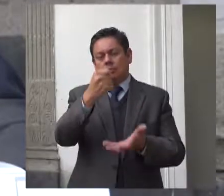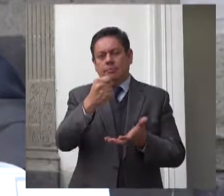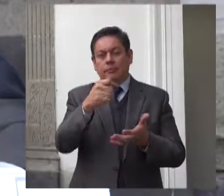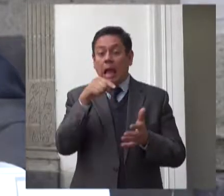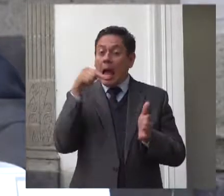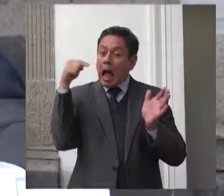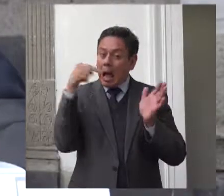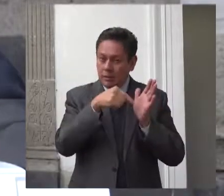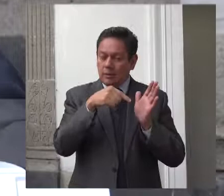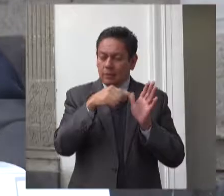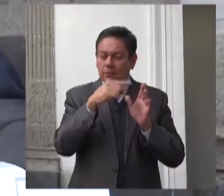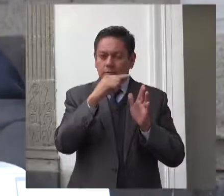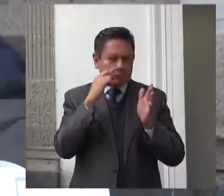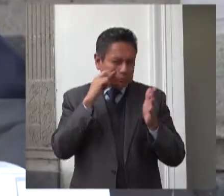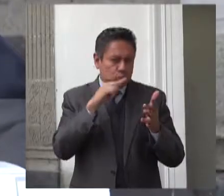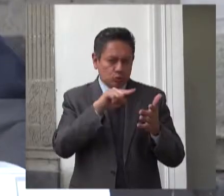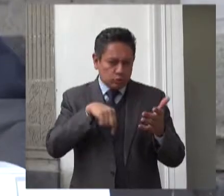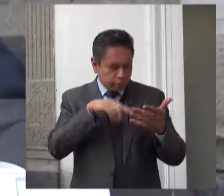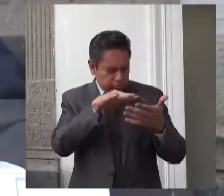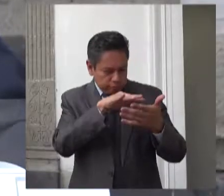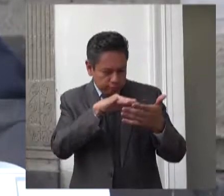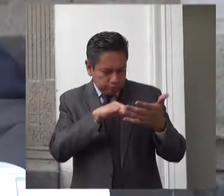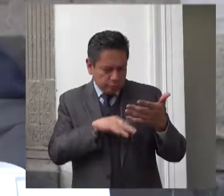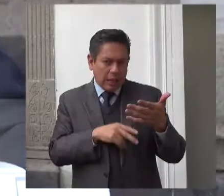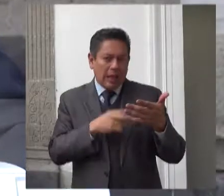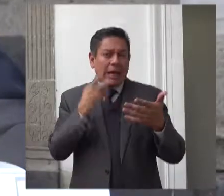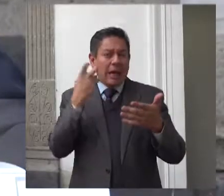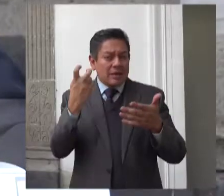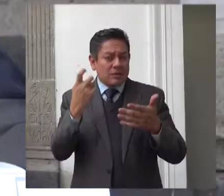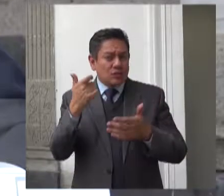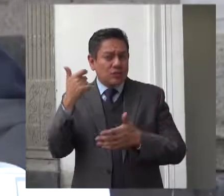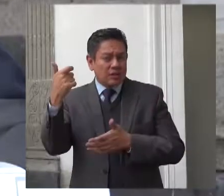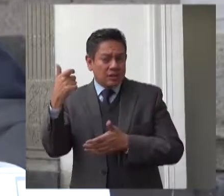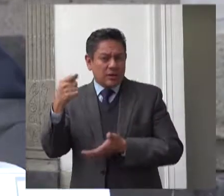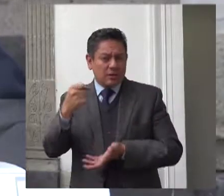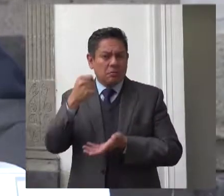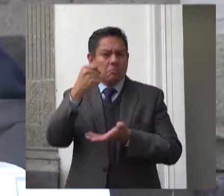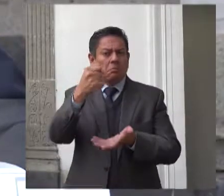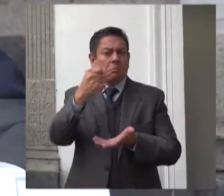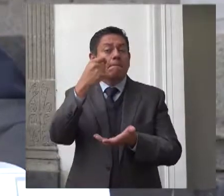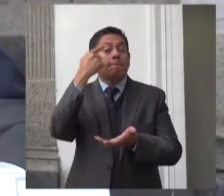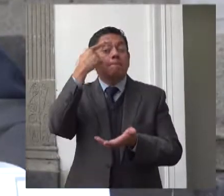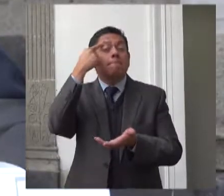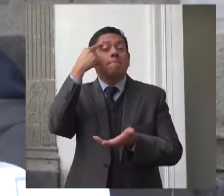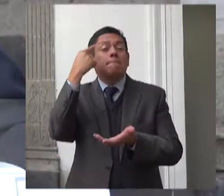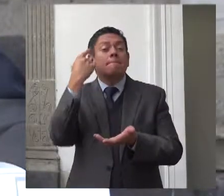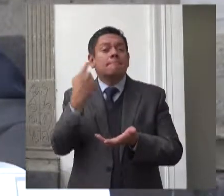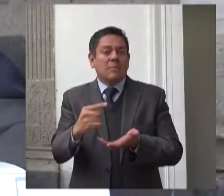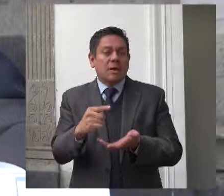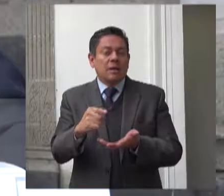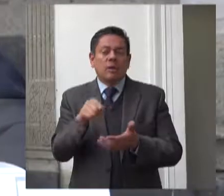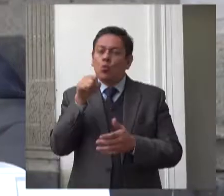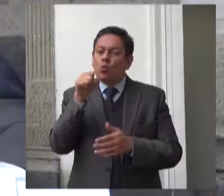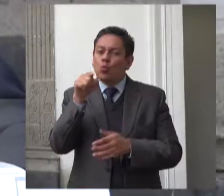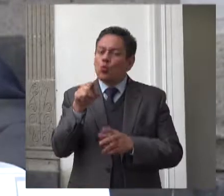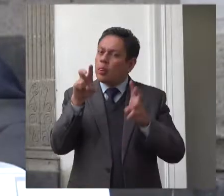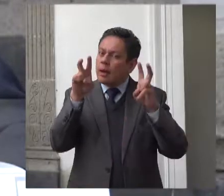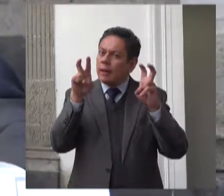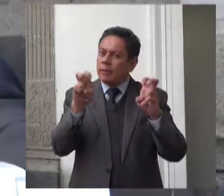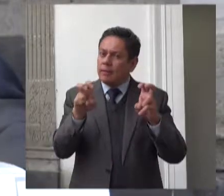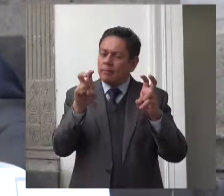Hacendaria, se trata de un monto que se asignó exclusivamente para un tema específico